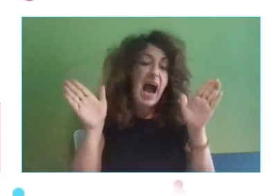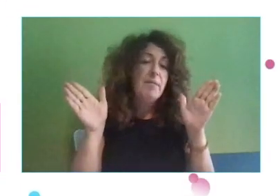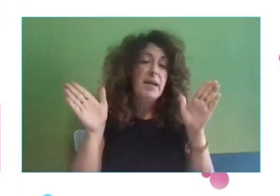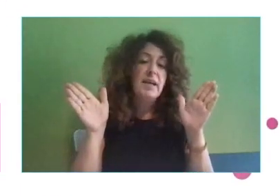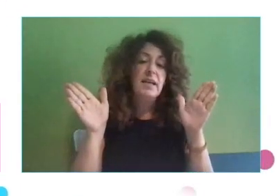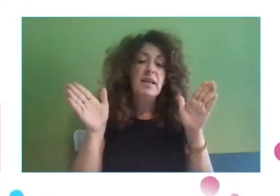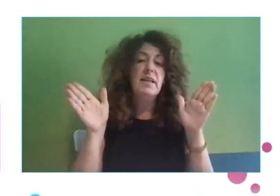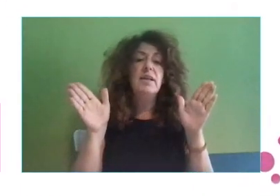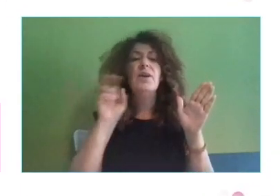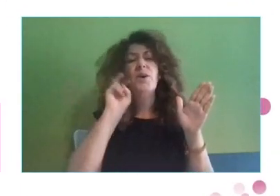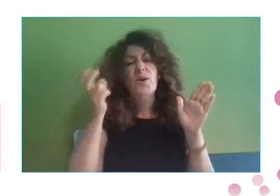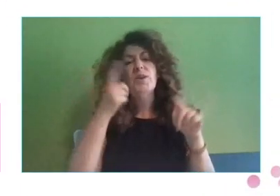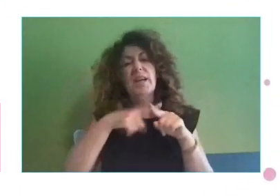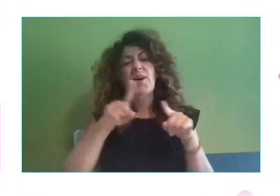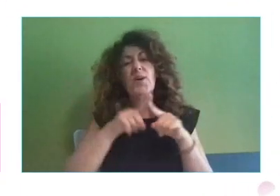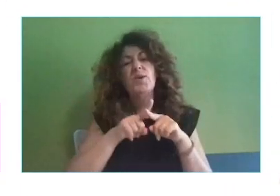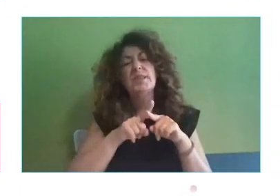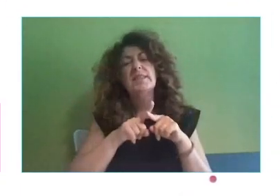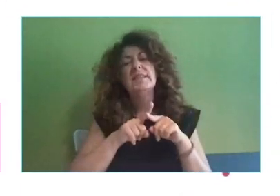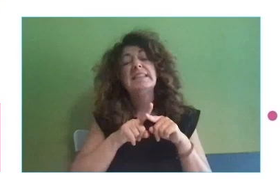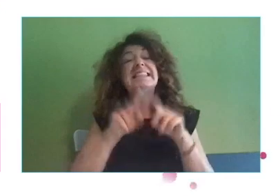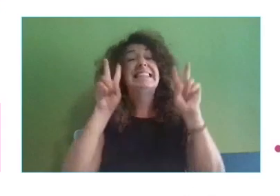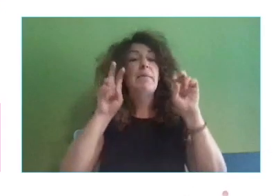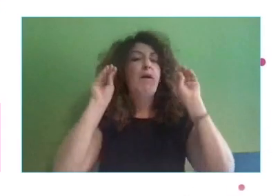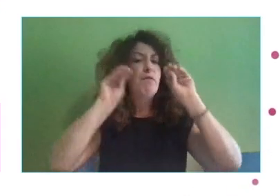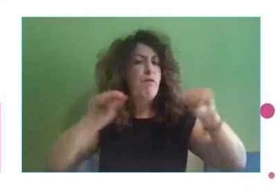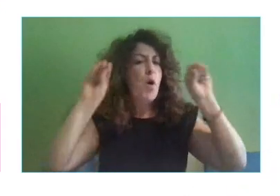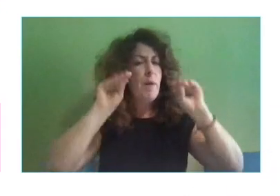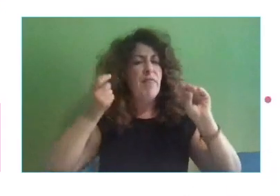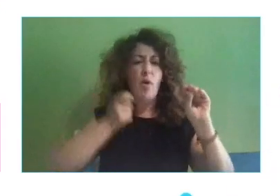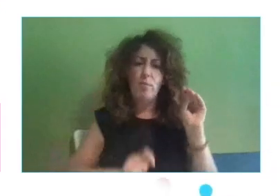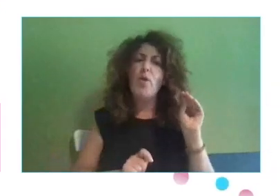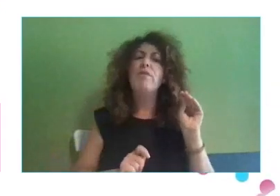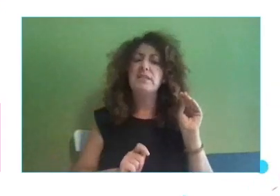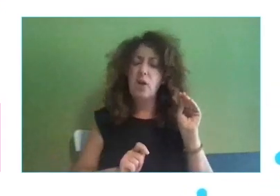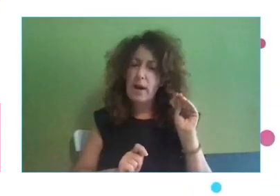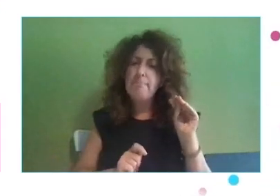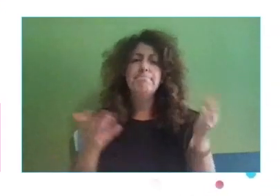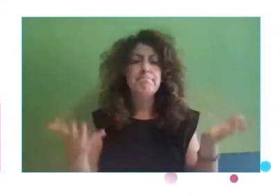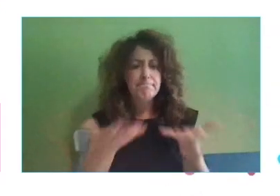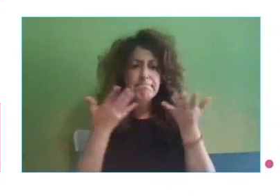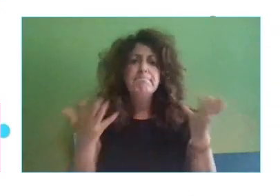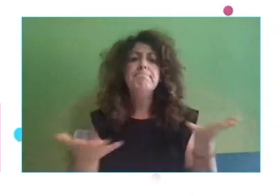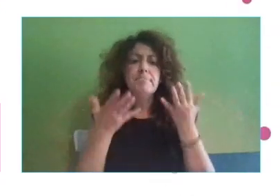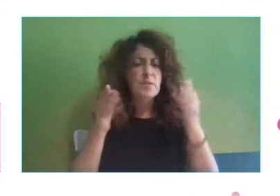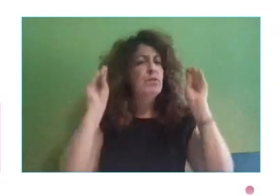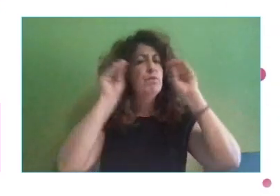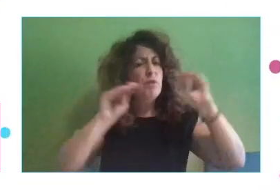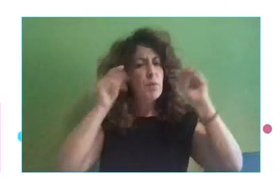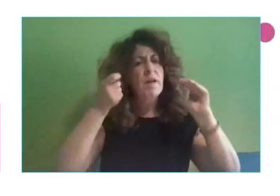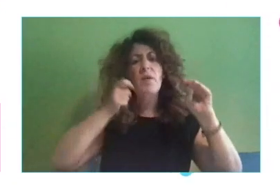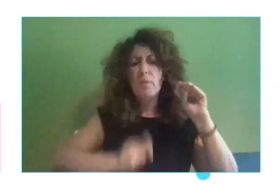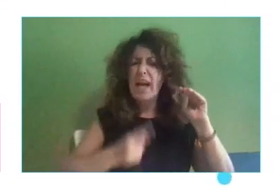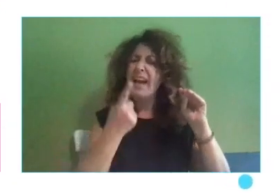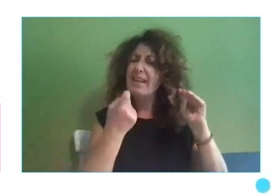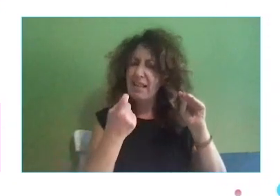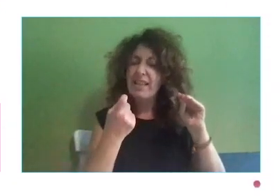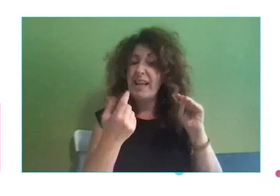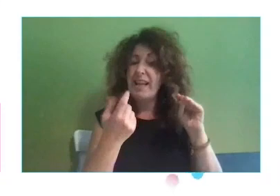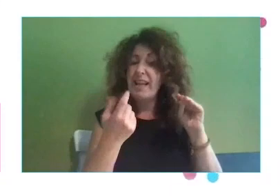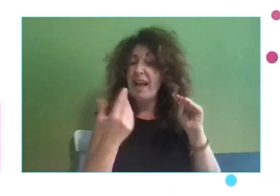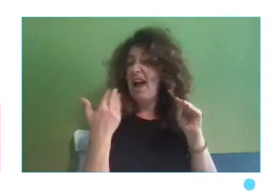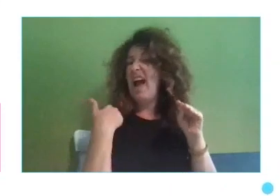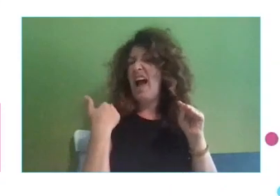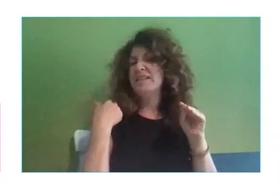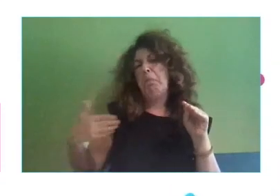abierto desde Ametic, que es la formación profesional. Cómo conseguir levantar una situación de formación profesional hasta hace muy poquito también denostada por